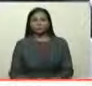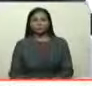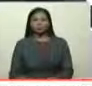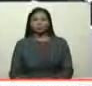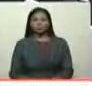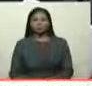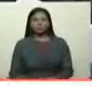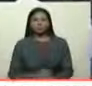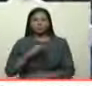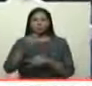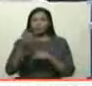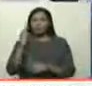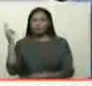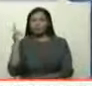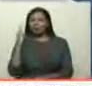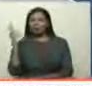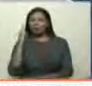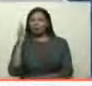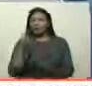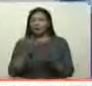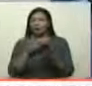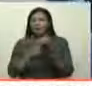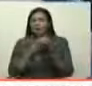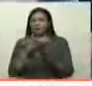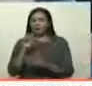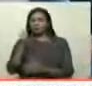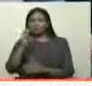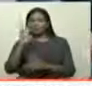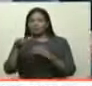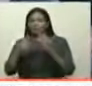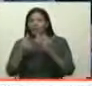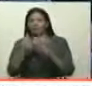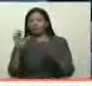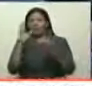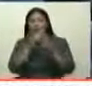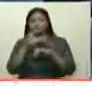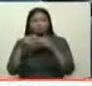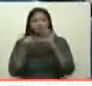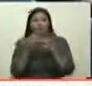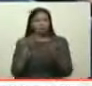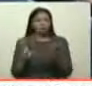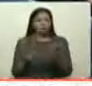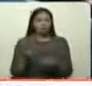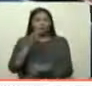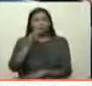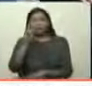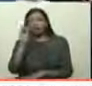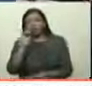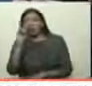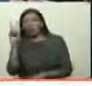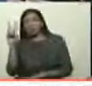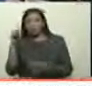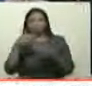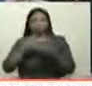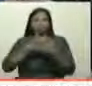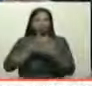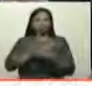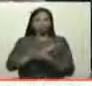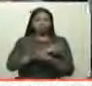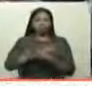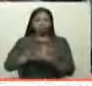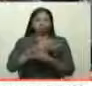Tenía un programa en Radio Capital, de 10 de la noche hasta que el cuerpo aguantaba a 1 o 2 de la mañana, Lócher, a Hugo.